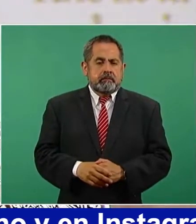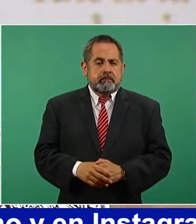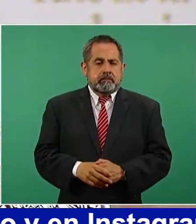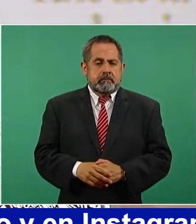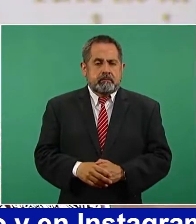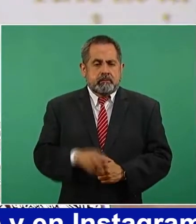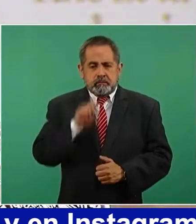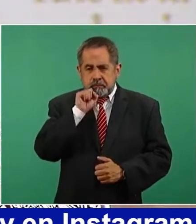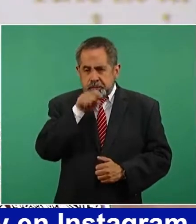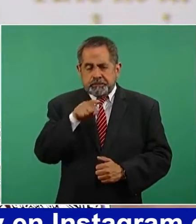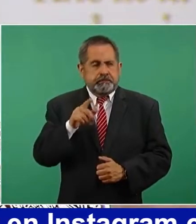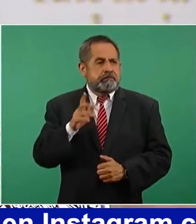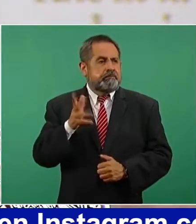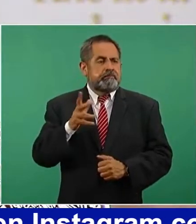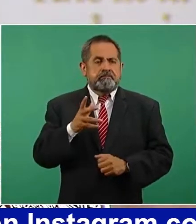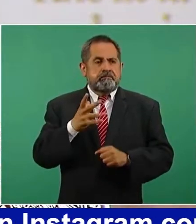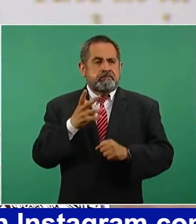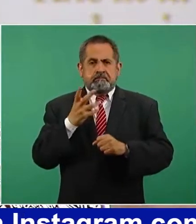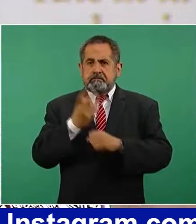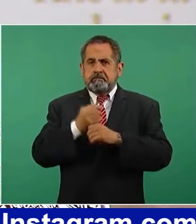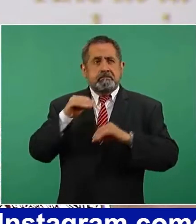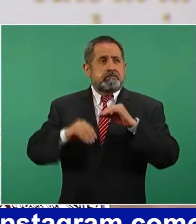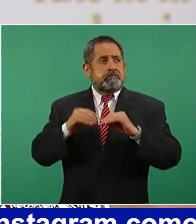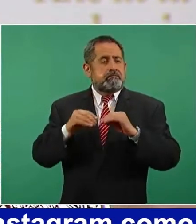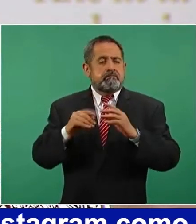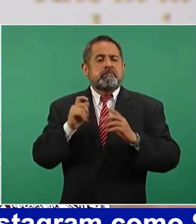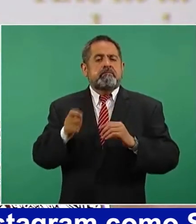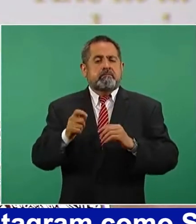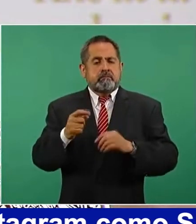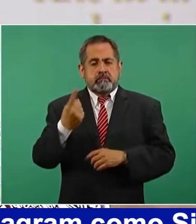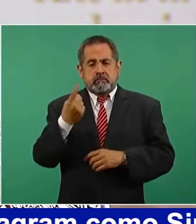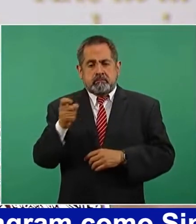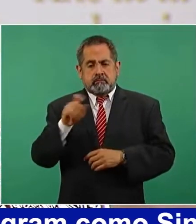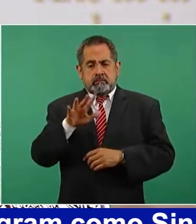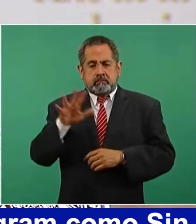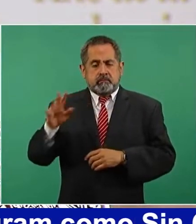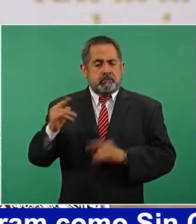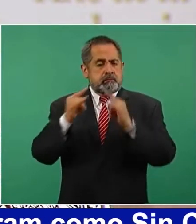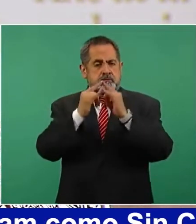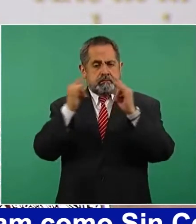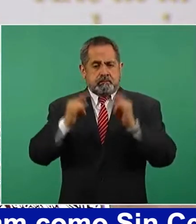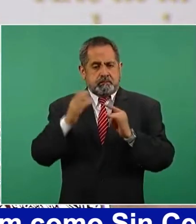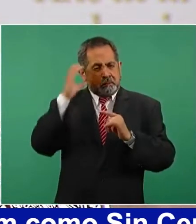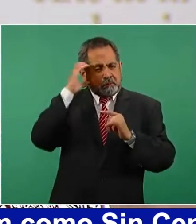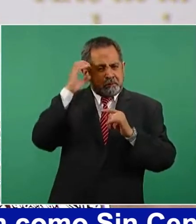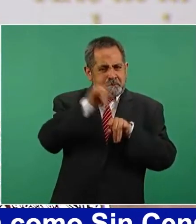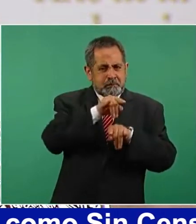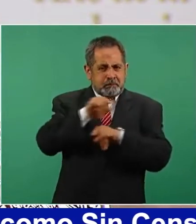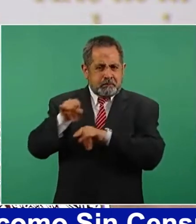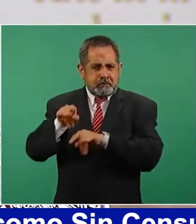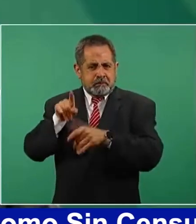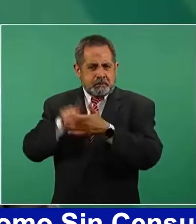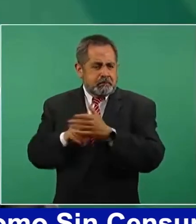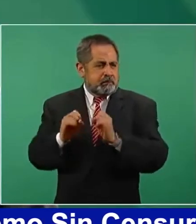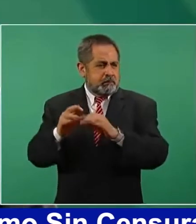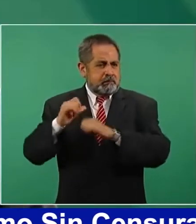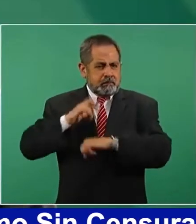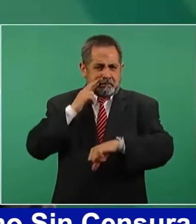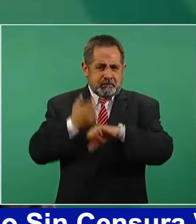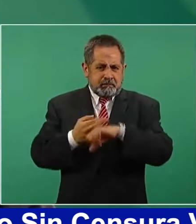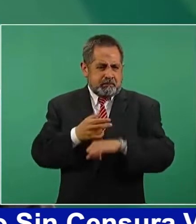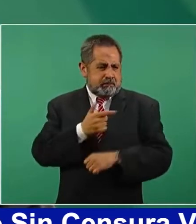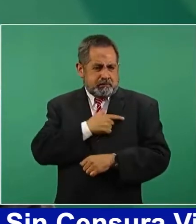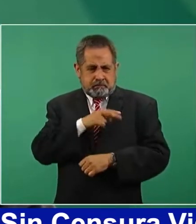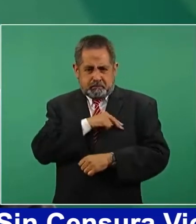se han construido hasta ahora 155 cuarteles de la Guardia Nacional.